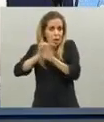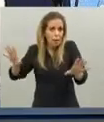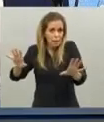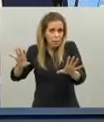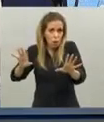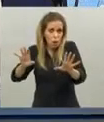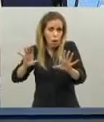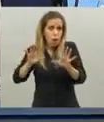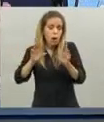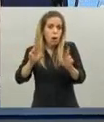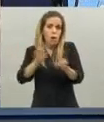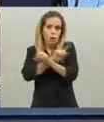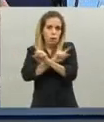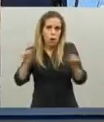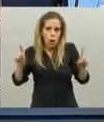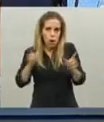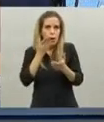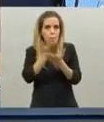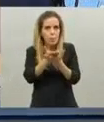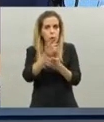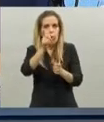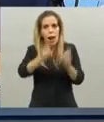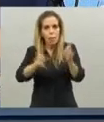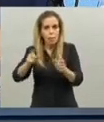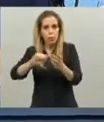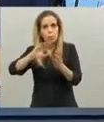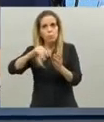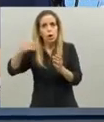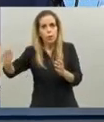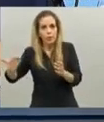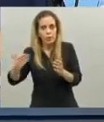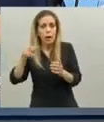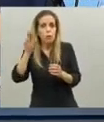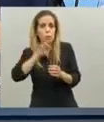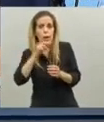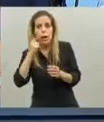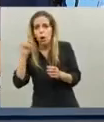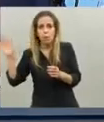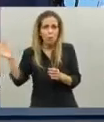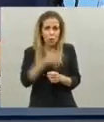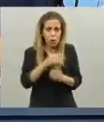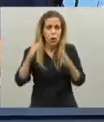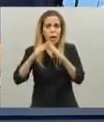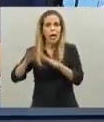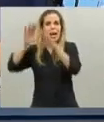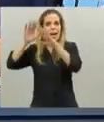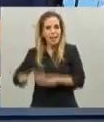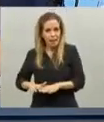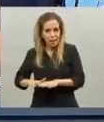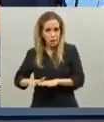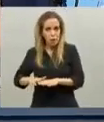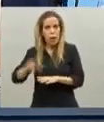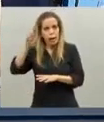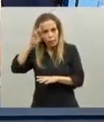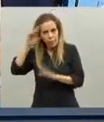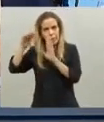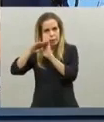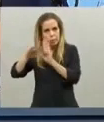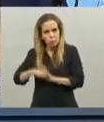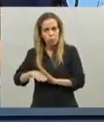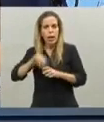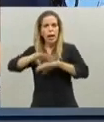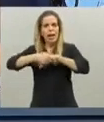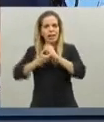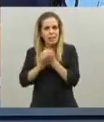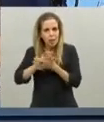otros lugares para no llegar ahí les pido a los y las bonaerenses que se queden en su casa que adopten las medidas de seguridad de cuidado de higiene